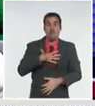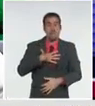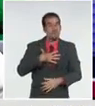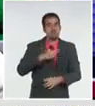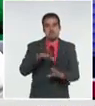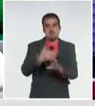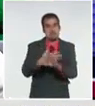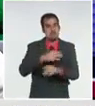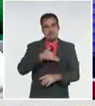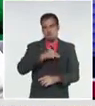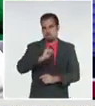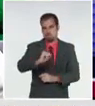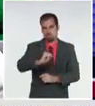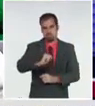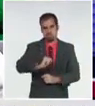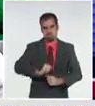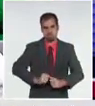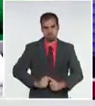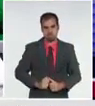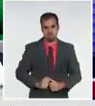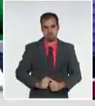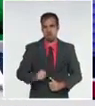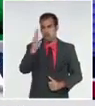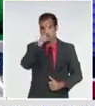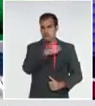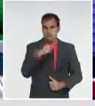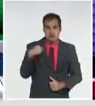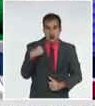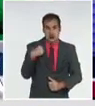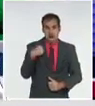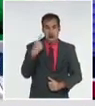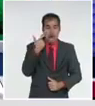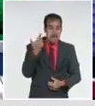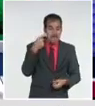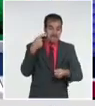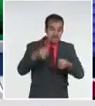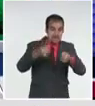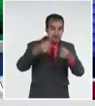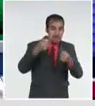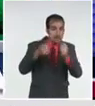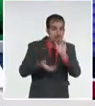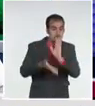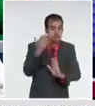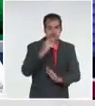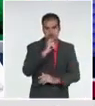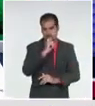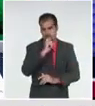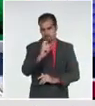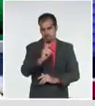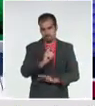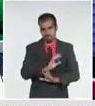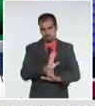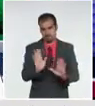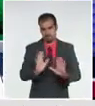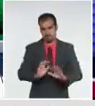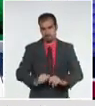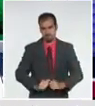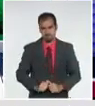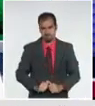asistoria, de la cual tampoco fue posible reanimarlo mediante las maniobras que se aplicaron.